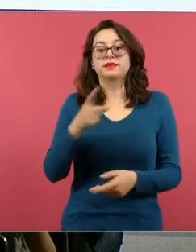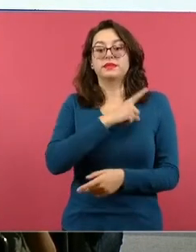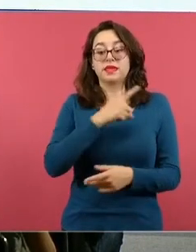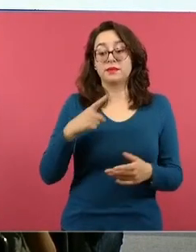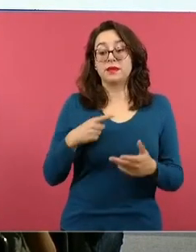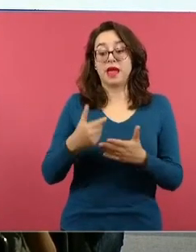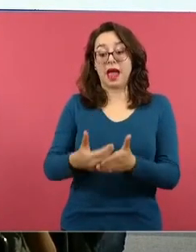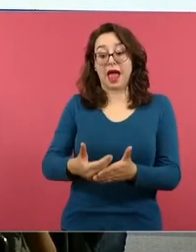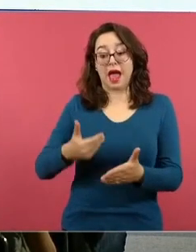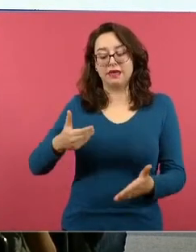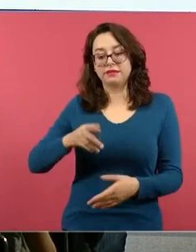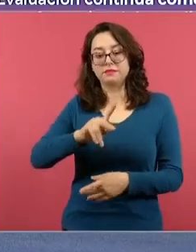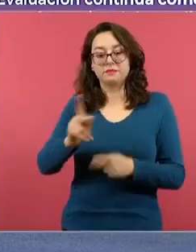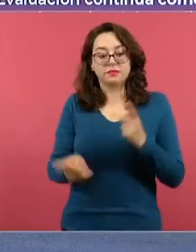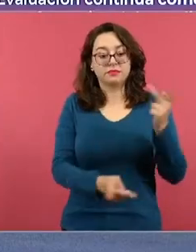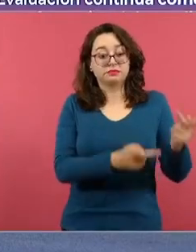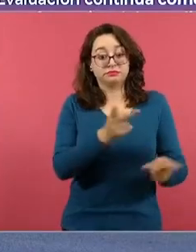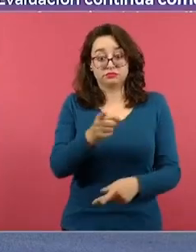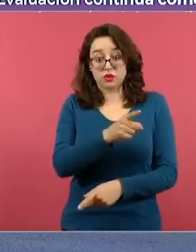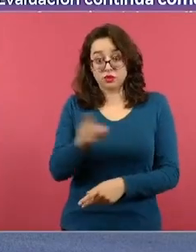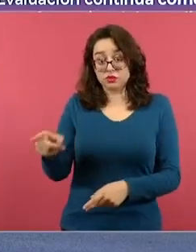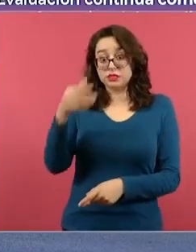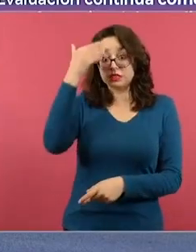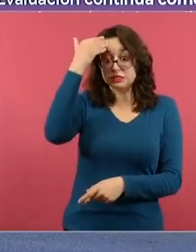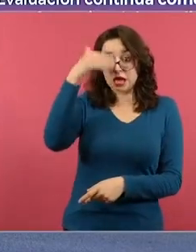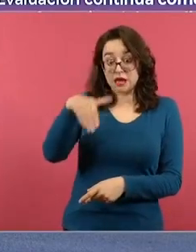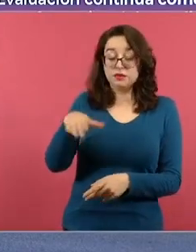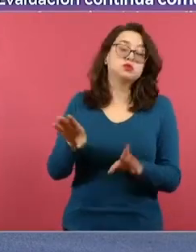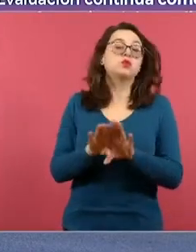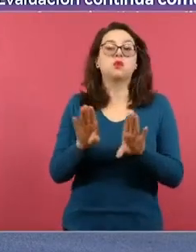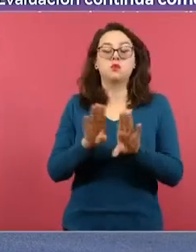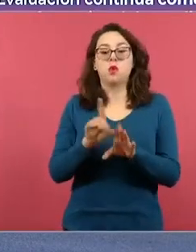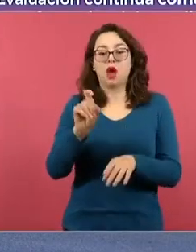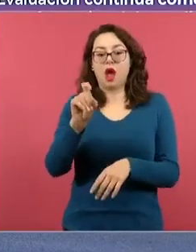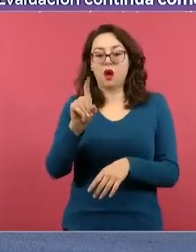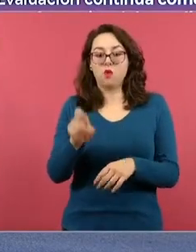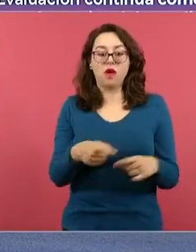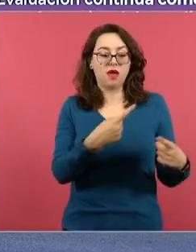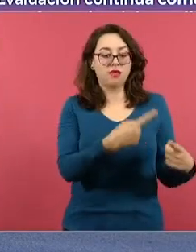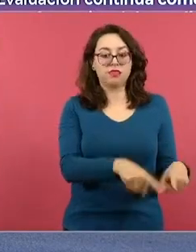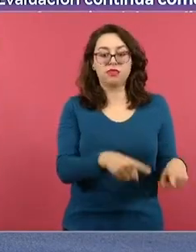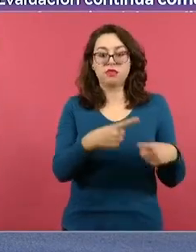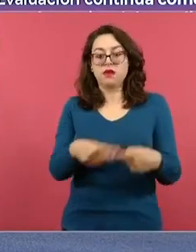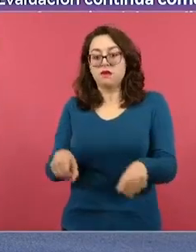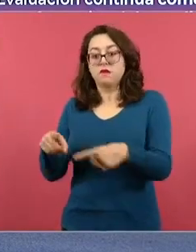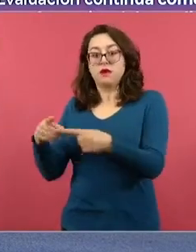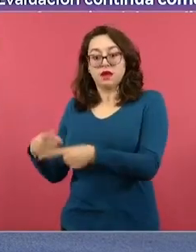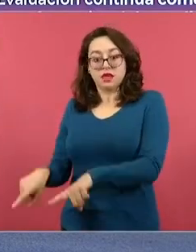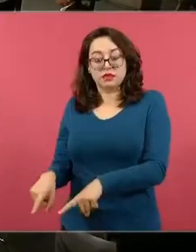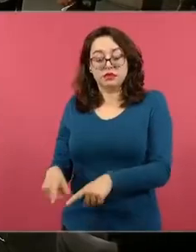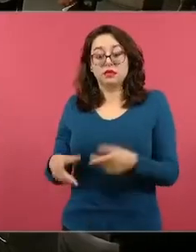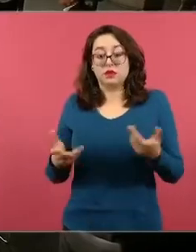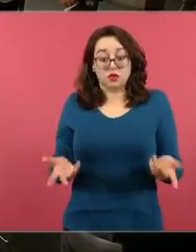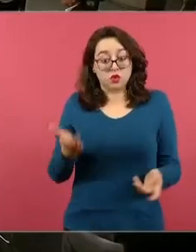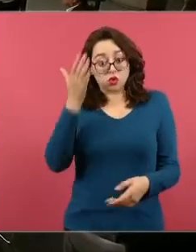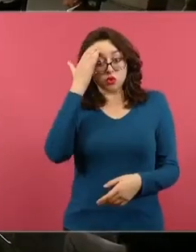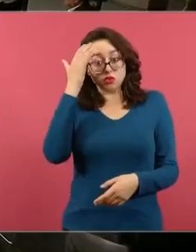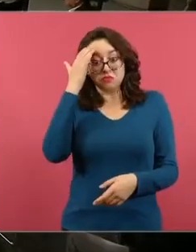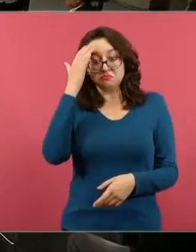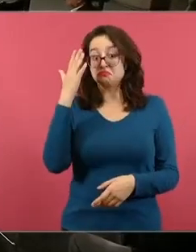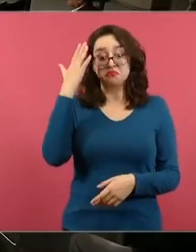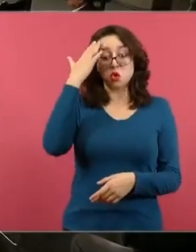es el momento para solidificar ese aprendizaje. Se le invita al alumno a